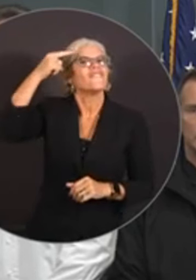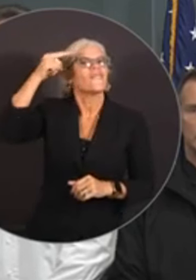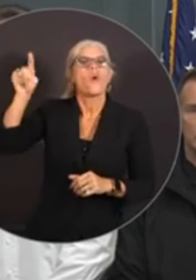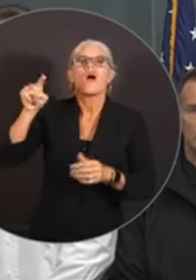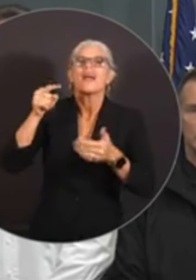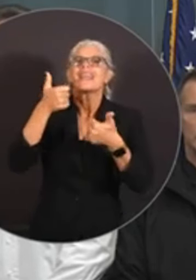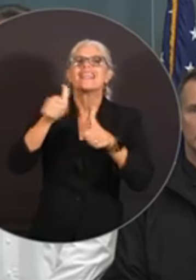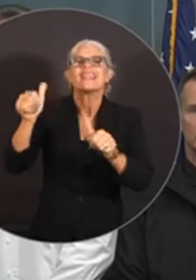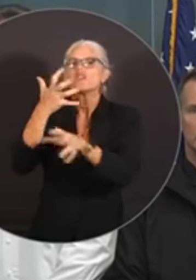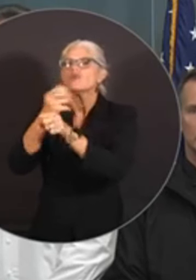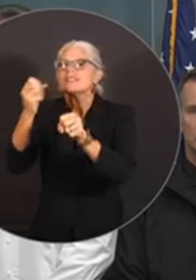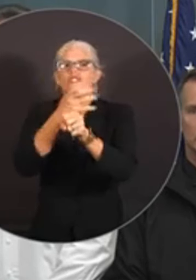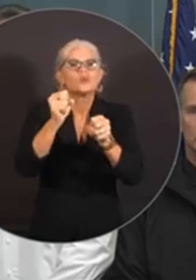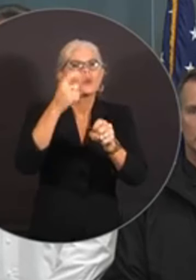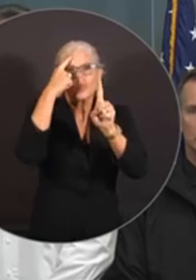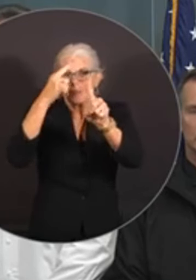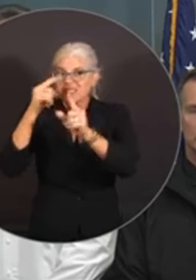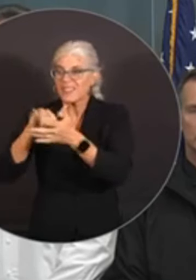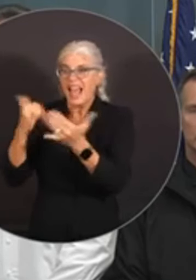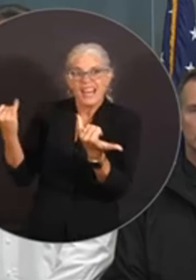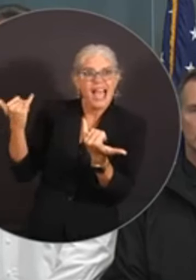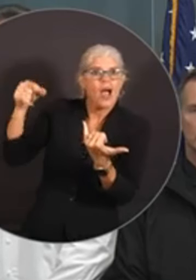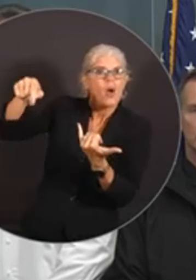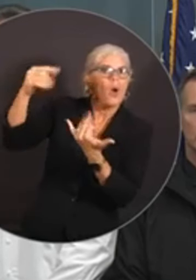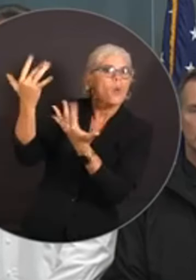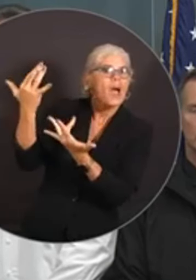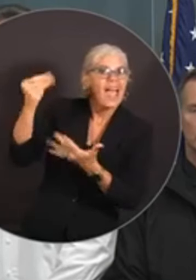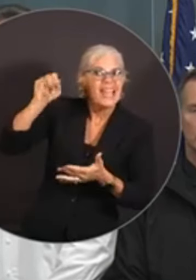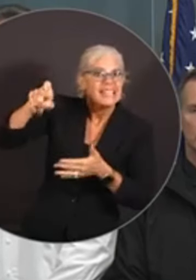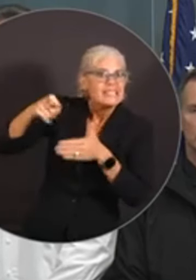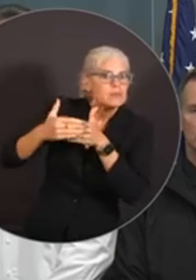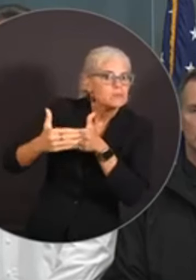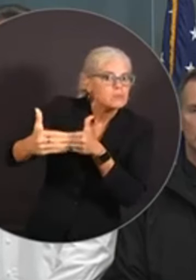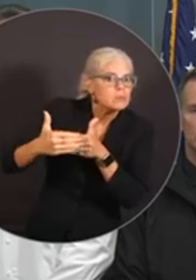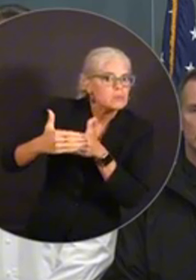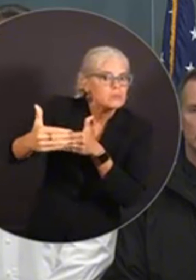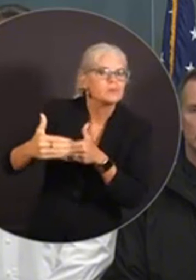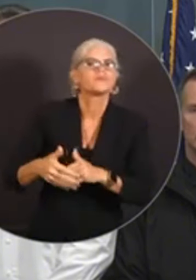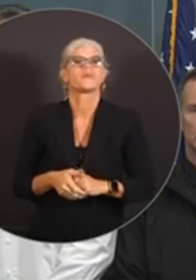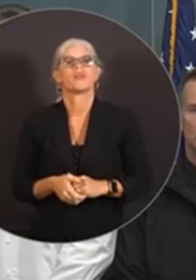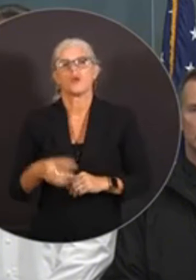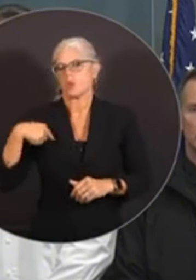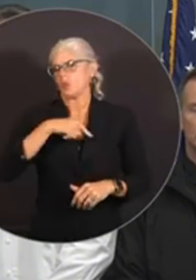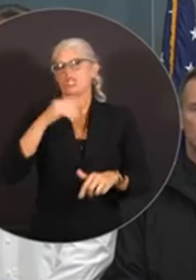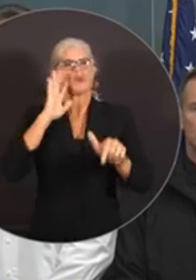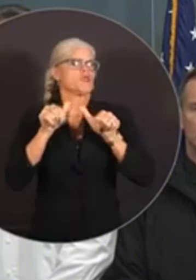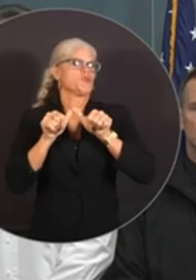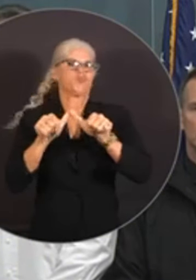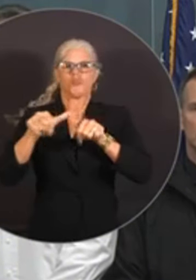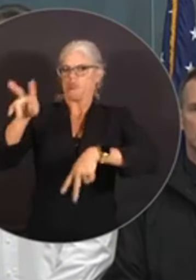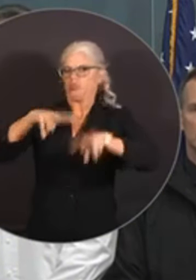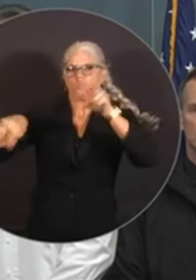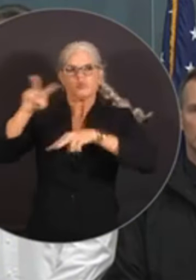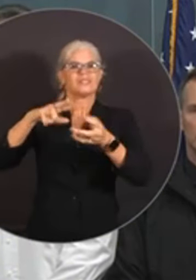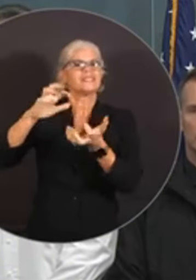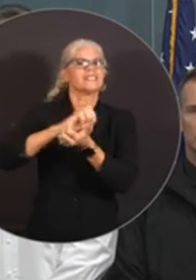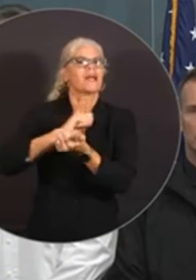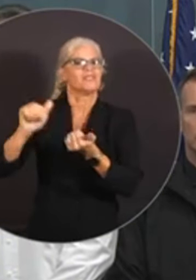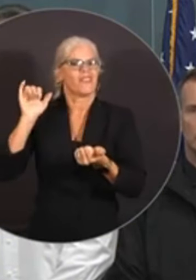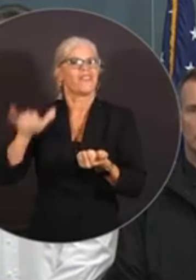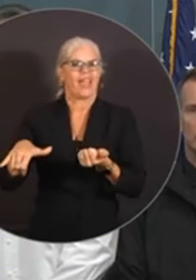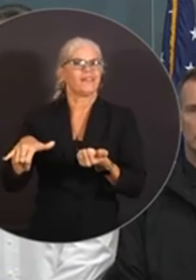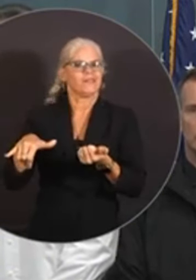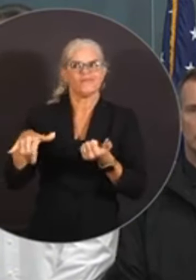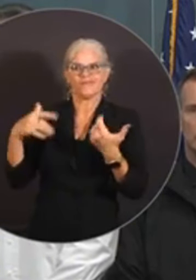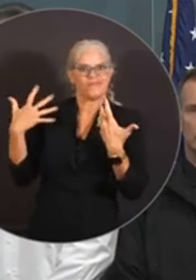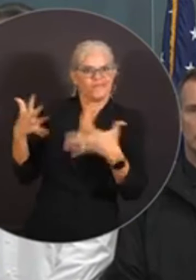misiones de rescate y que sean necesarios en el futuro cercano. También evaluaremos los